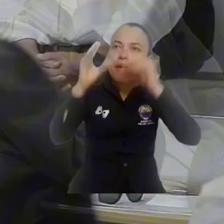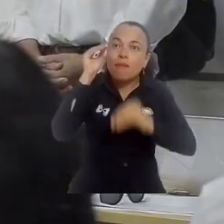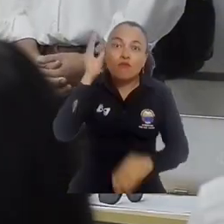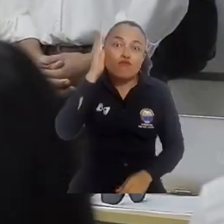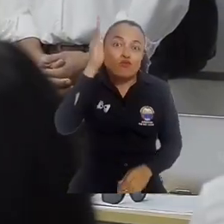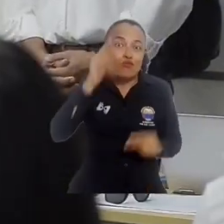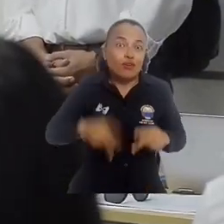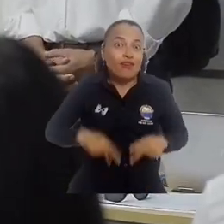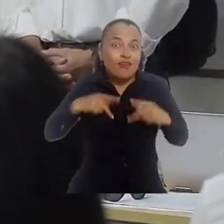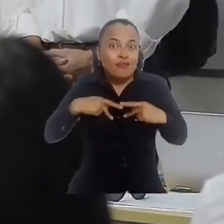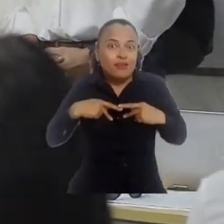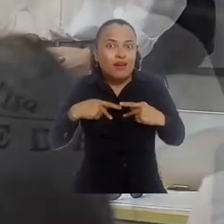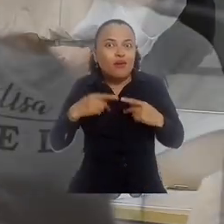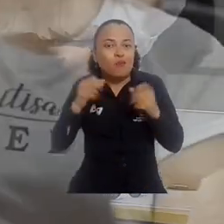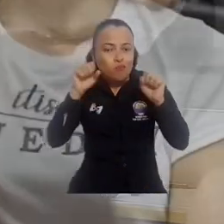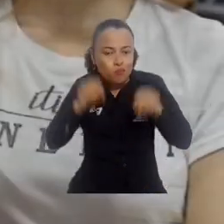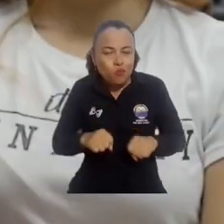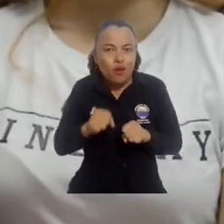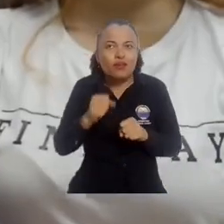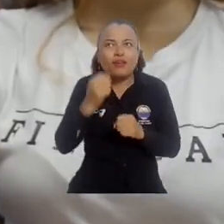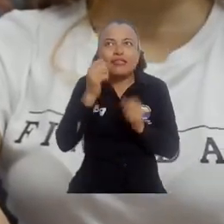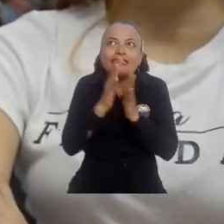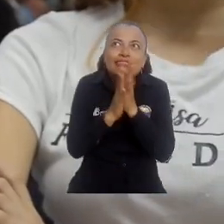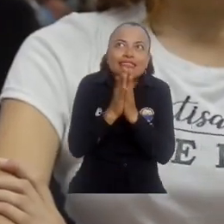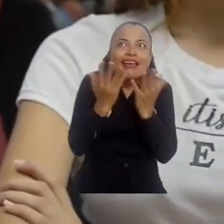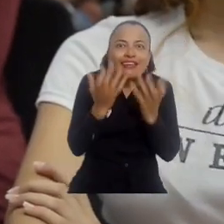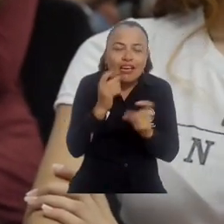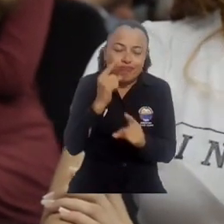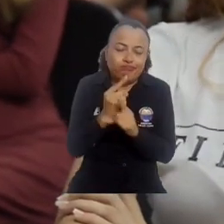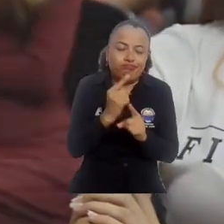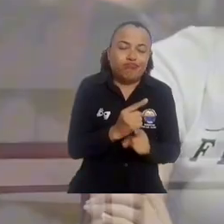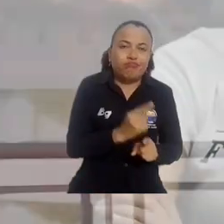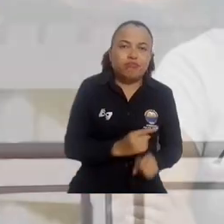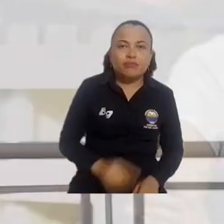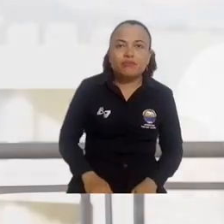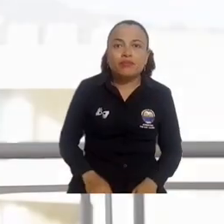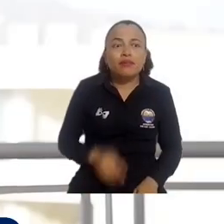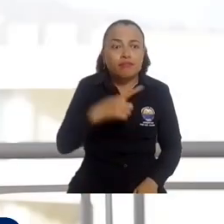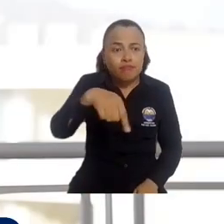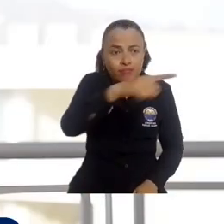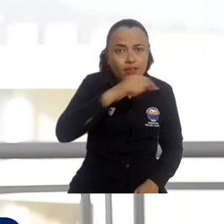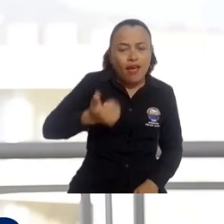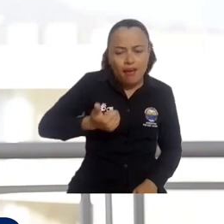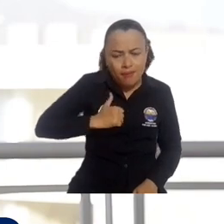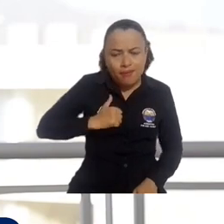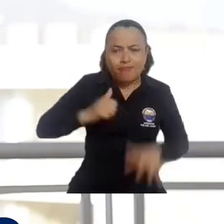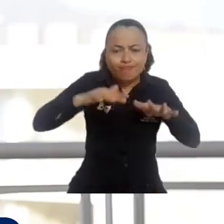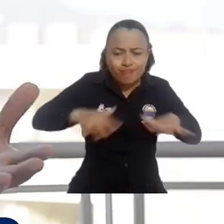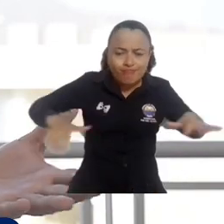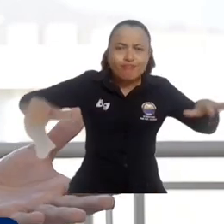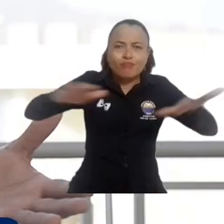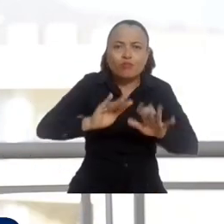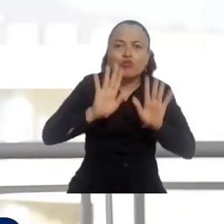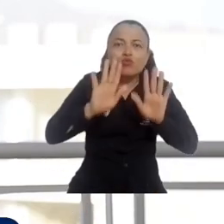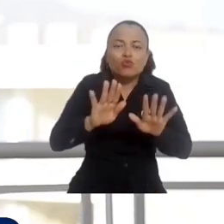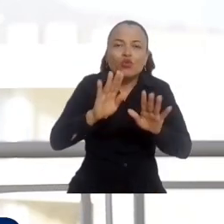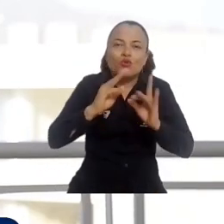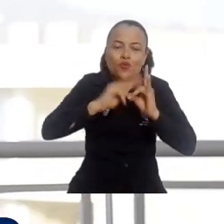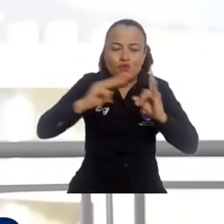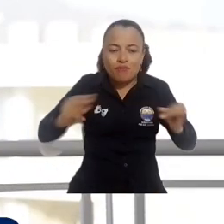a servir en un futuro para efectivamente colmar esas expectativas. Que aprovechen todos los espacios que tiene la Universidad del Magdalena y, por supuesto,